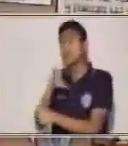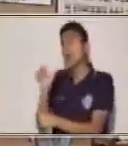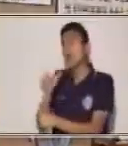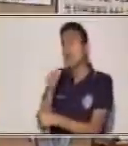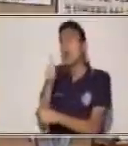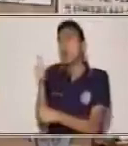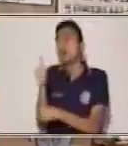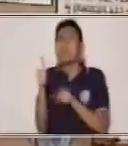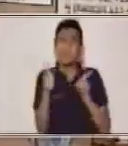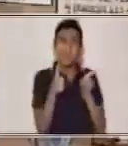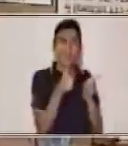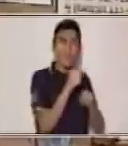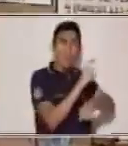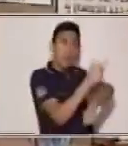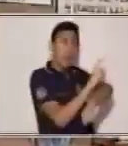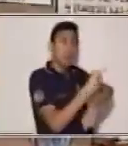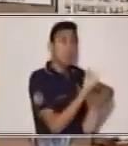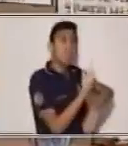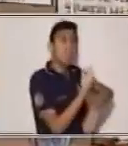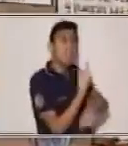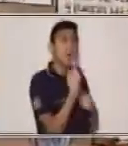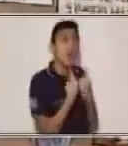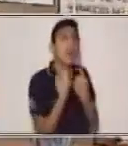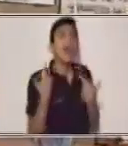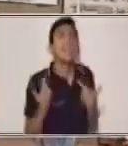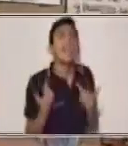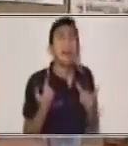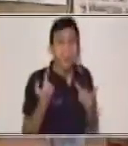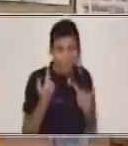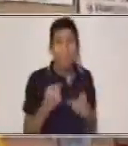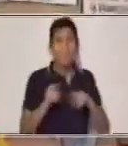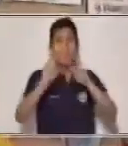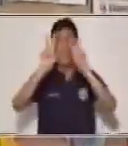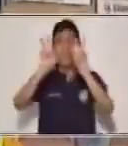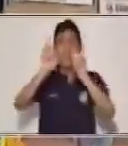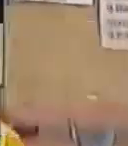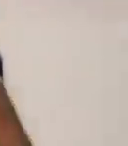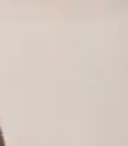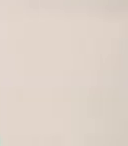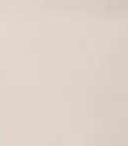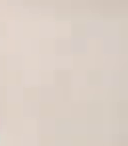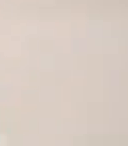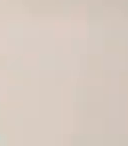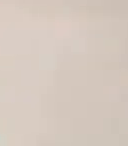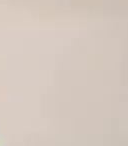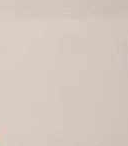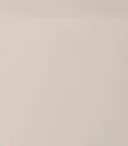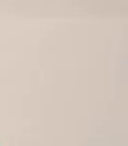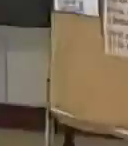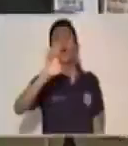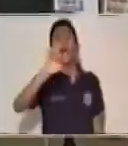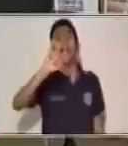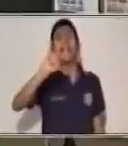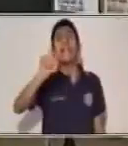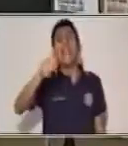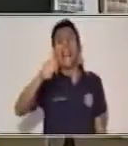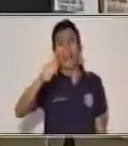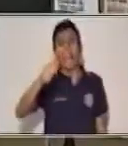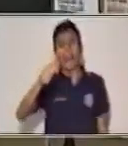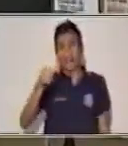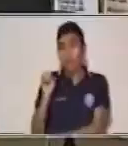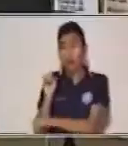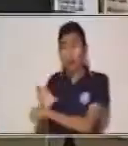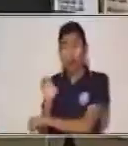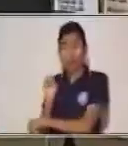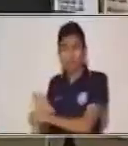moraleja. Y la moraleja es la enseñanza